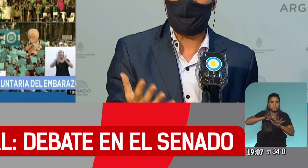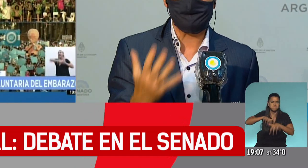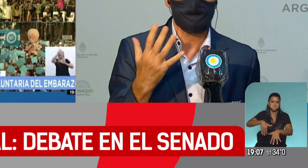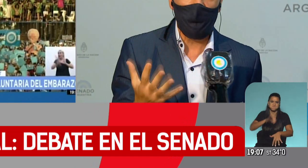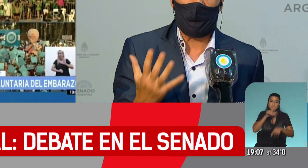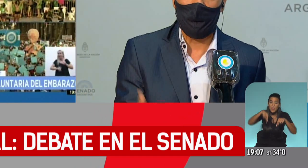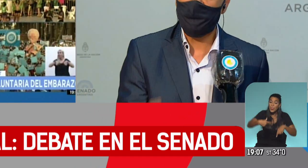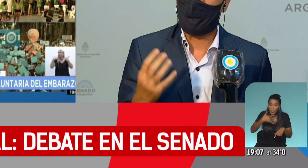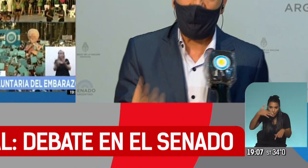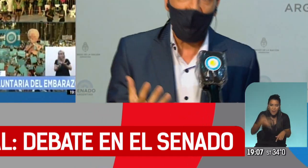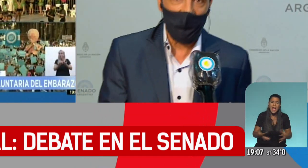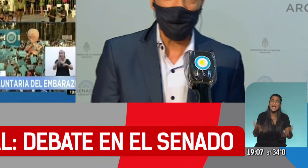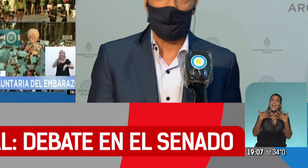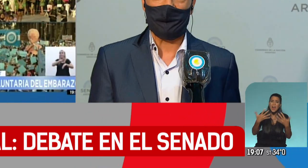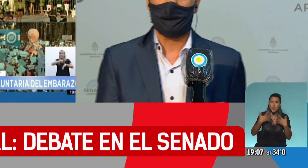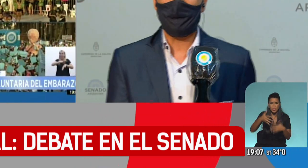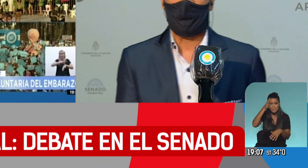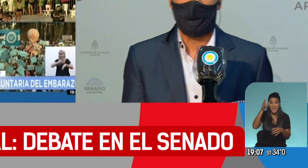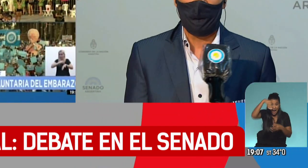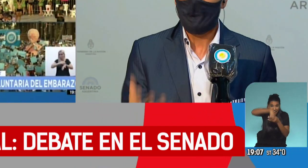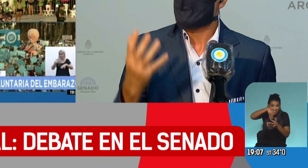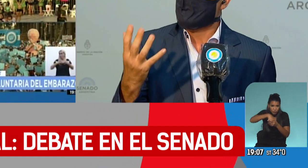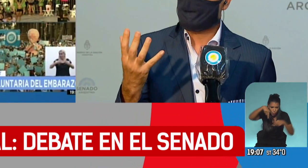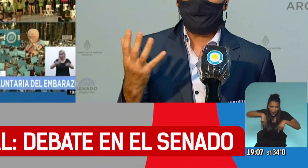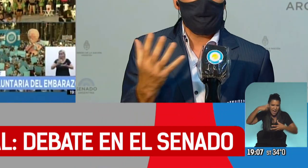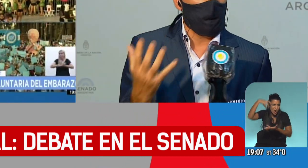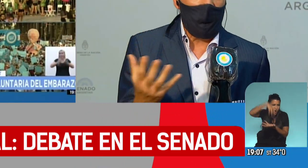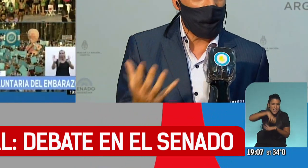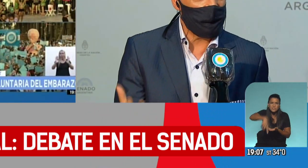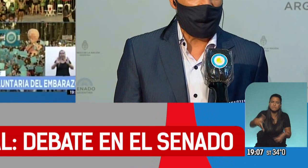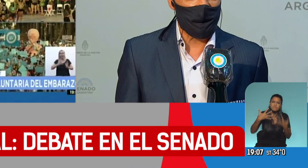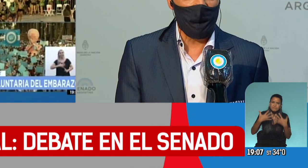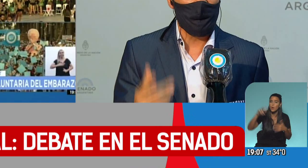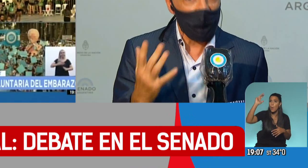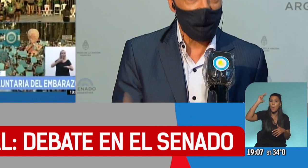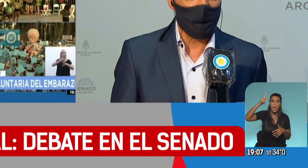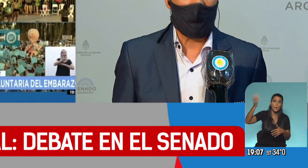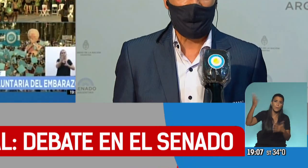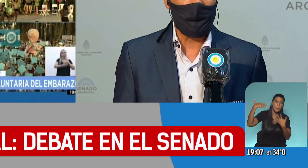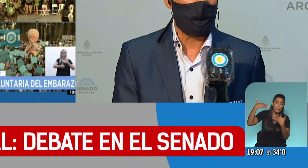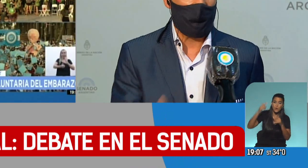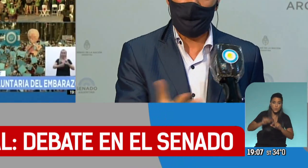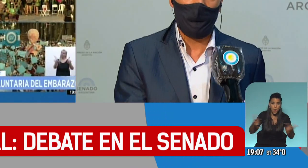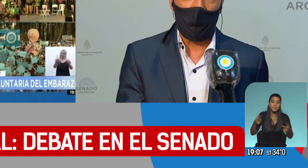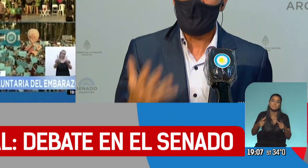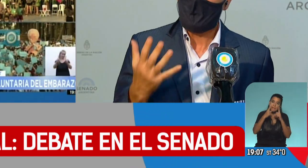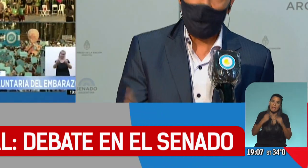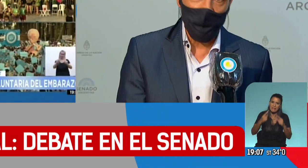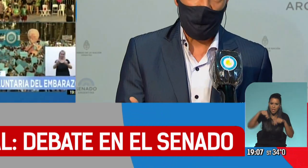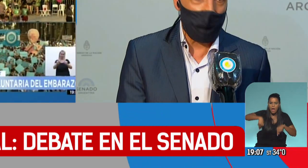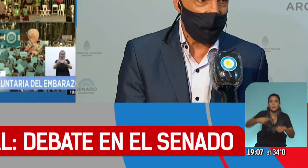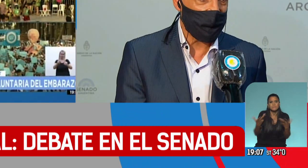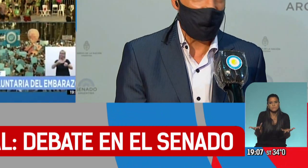que la tarde es muy calurosa, acá adentro hace mucho calor, no hay ventilación, eso es una crítica para este lugar,